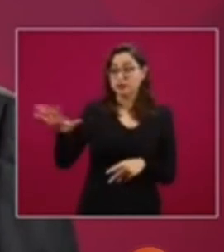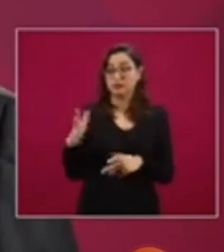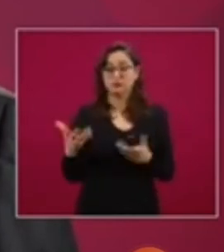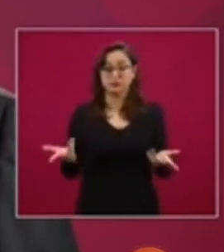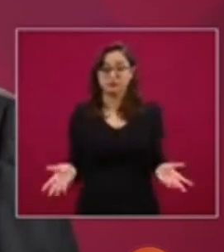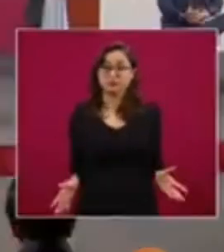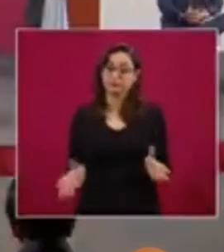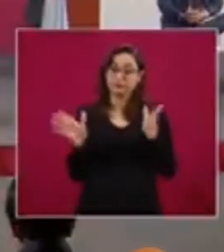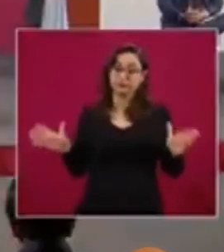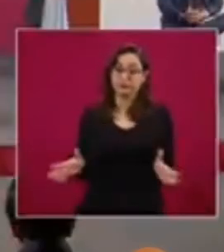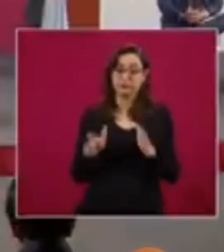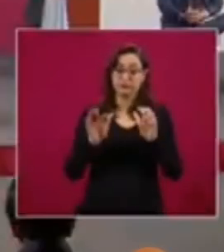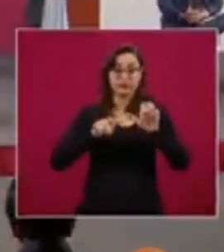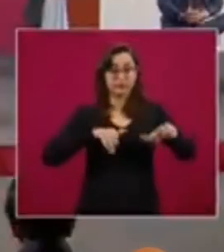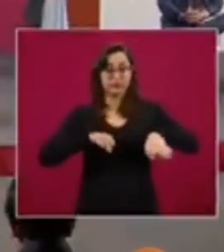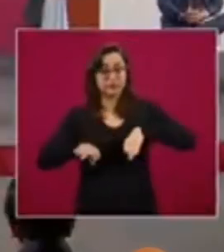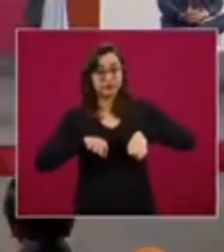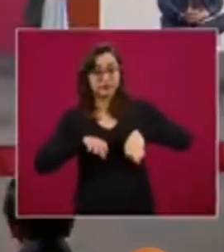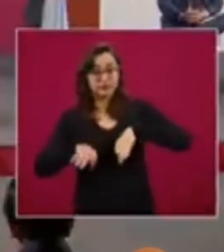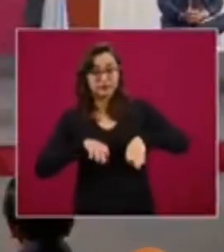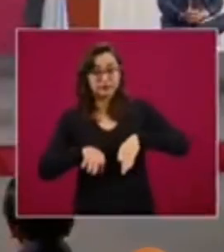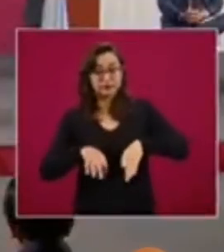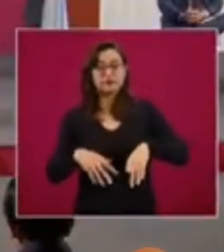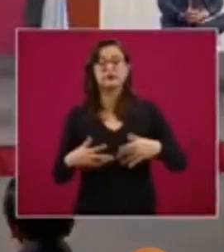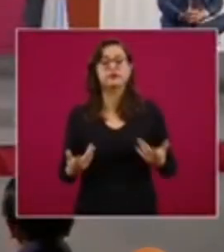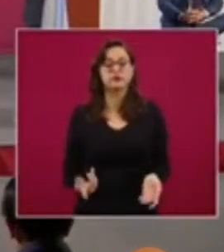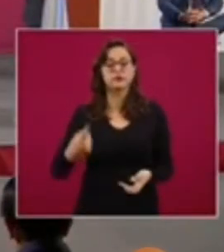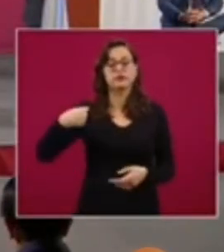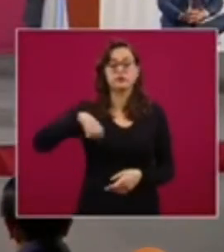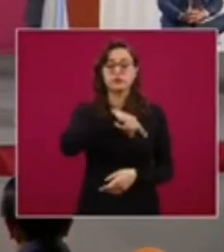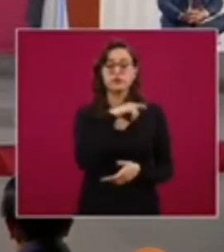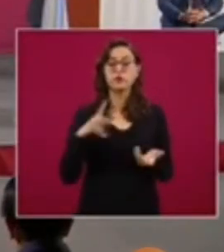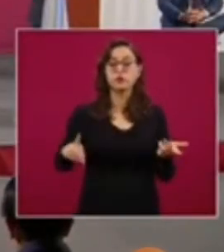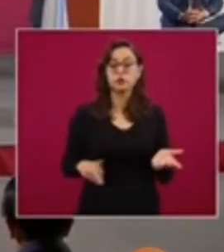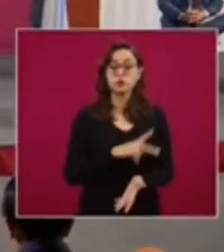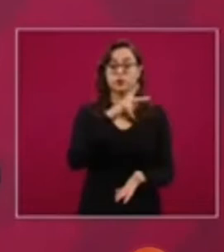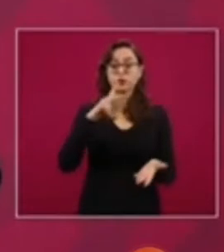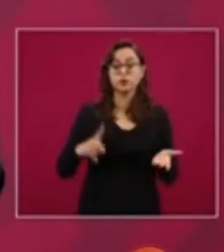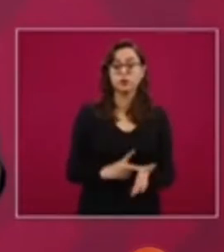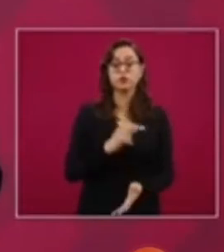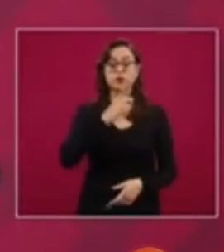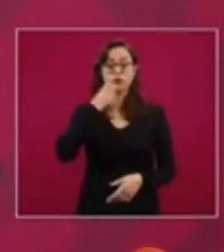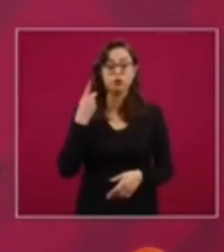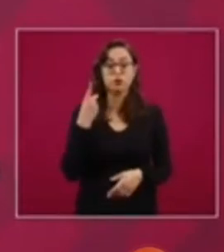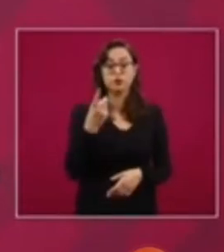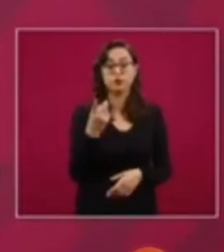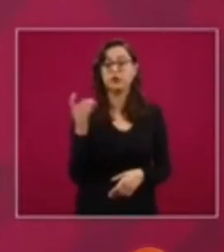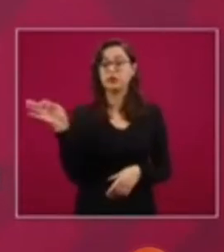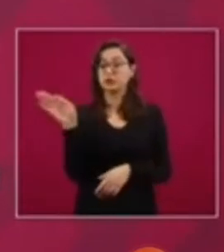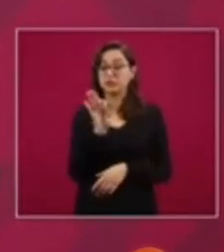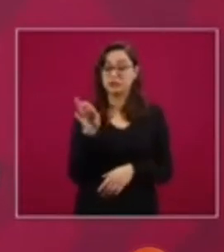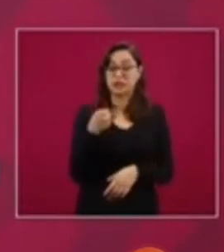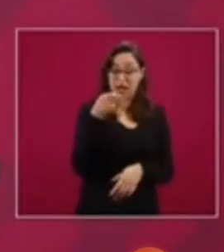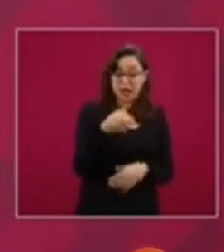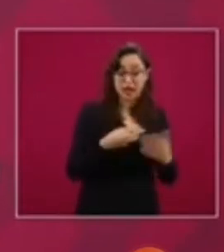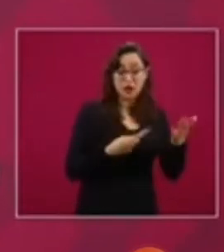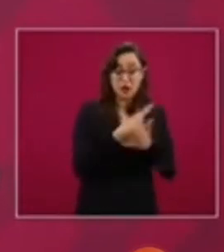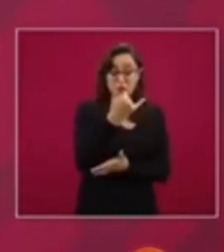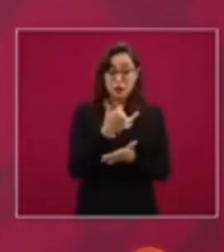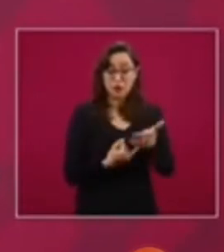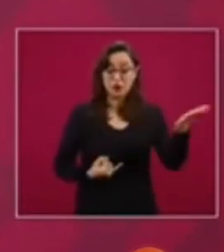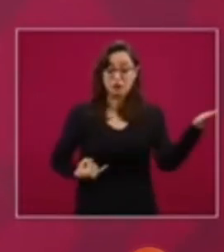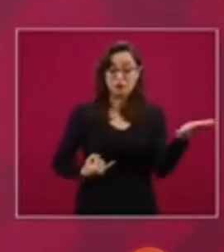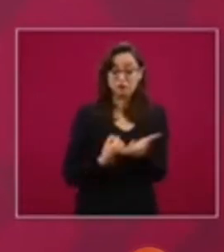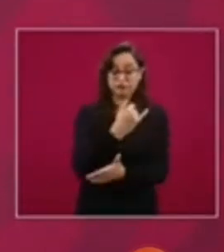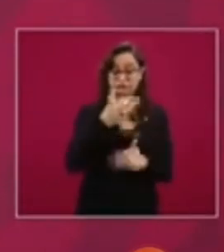comentado nosotros públicamente, y lo vuelvo a reiterar, que quizás esta sea la acción más definitiva y más importante